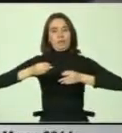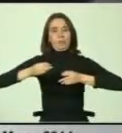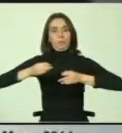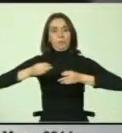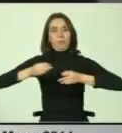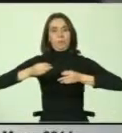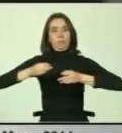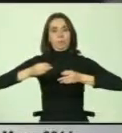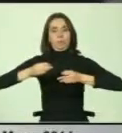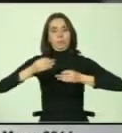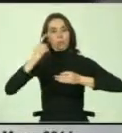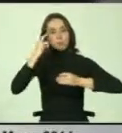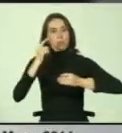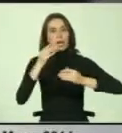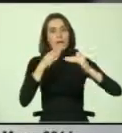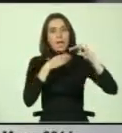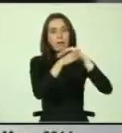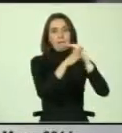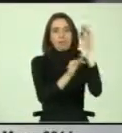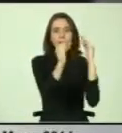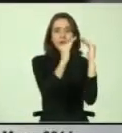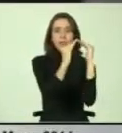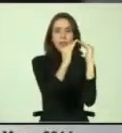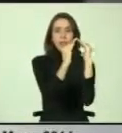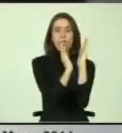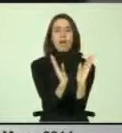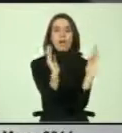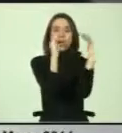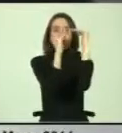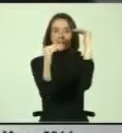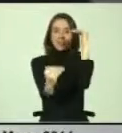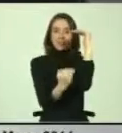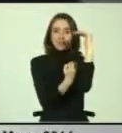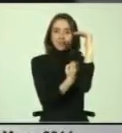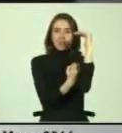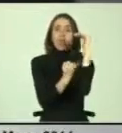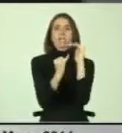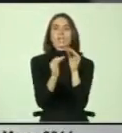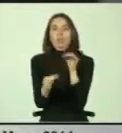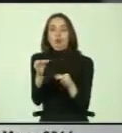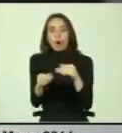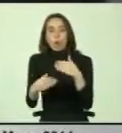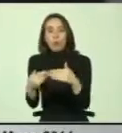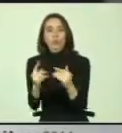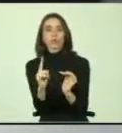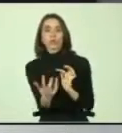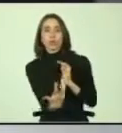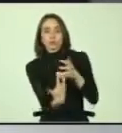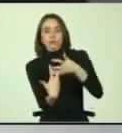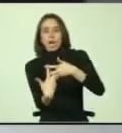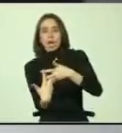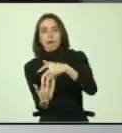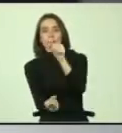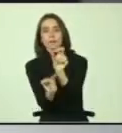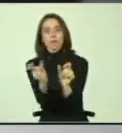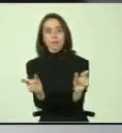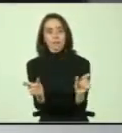tanto en el acceso a los tribunales, a los edificios, como en los procedimientos mismos que no se han adaptado hacia ellos.